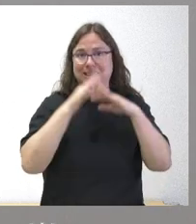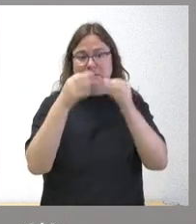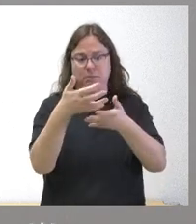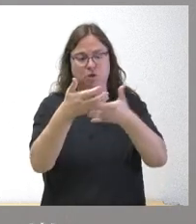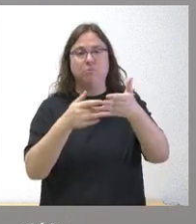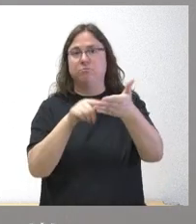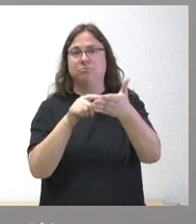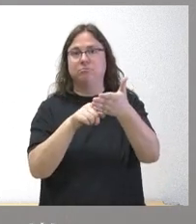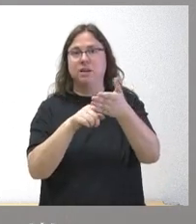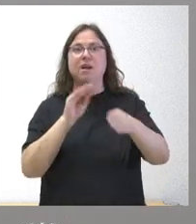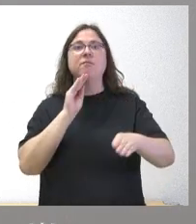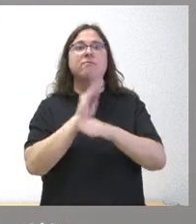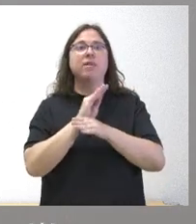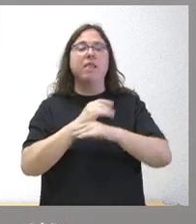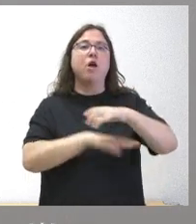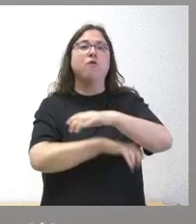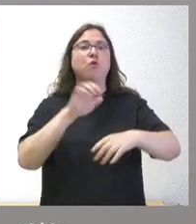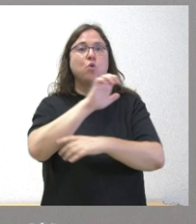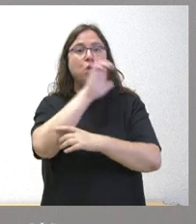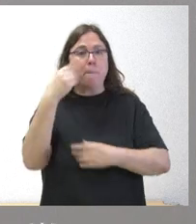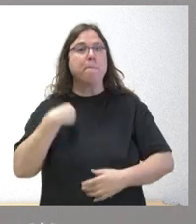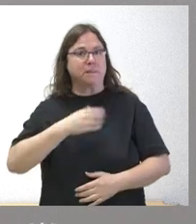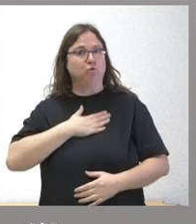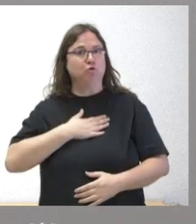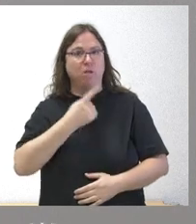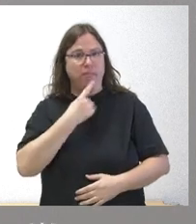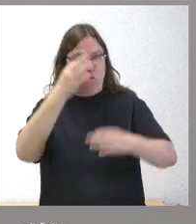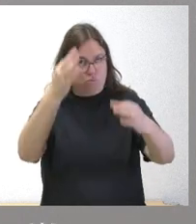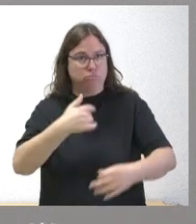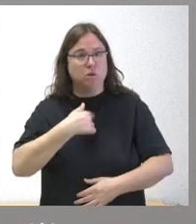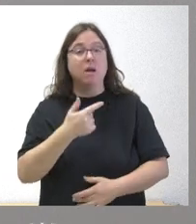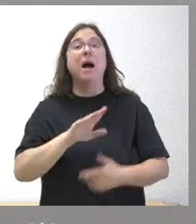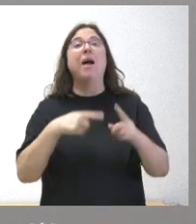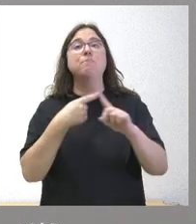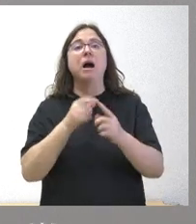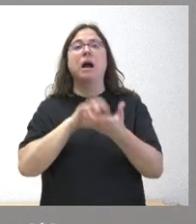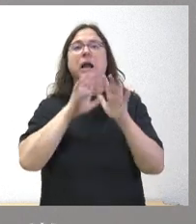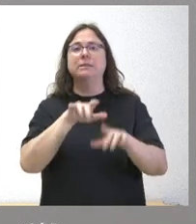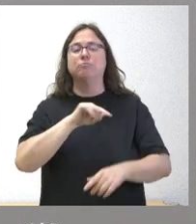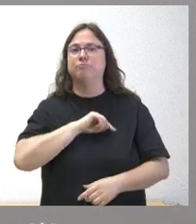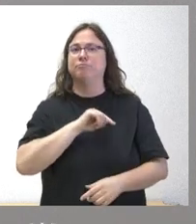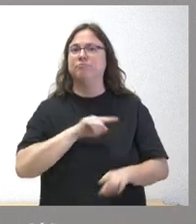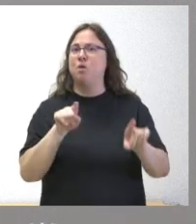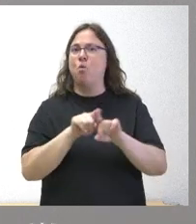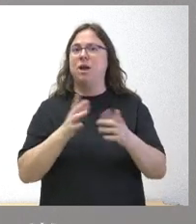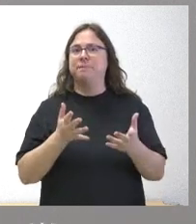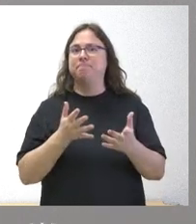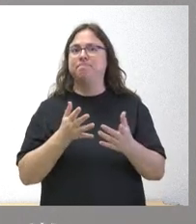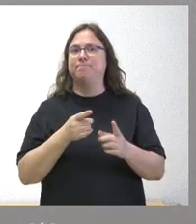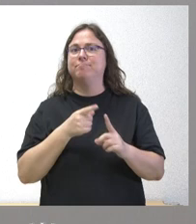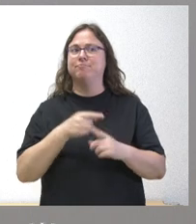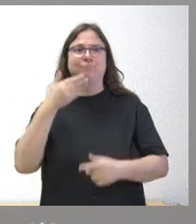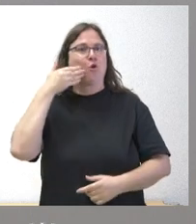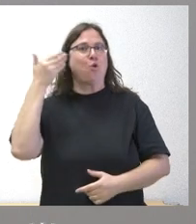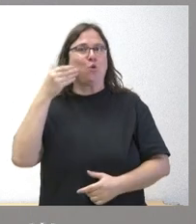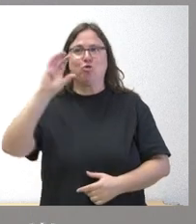prensa cuando se financian con fondos europeos y yo mismo hago hincapié de ello de hecho además Castilla y León tenemos muy en referencia el estar orgullosos